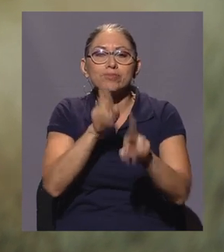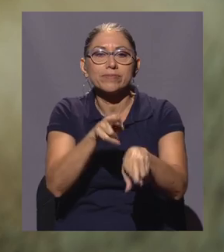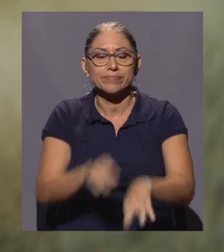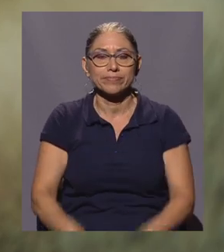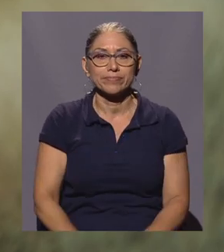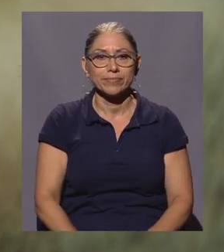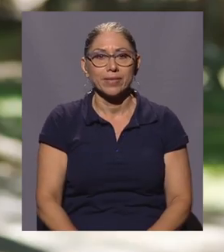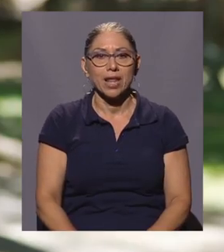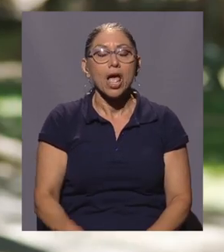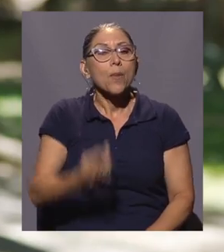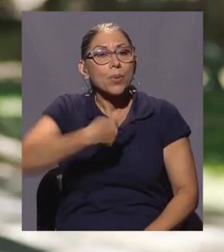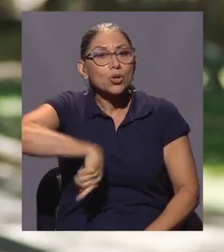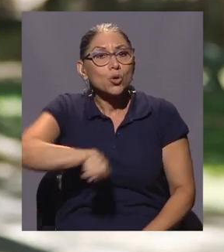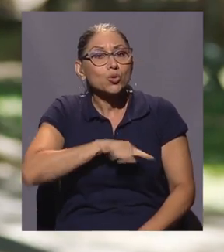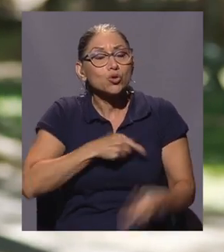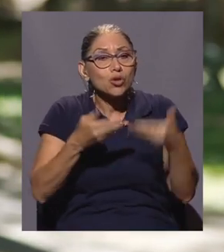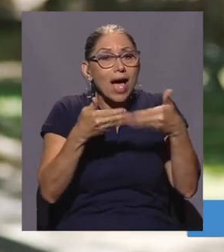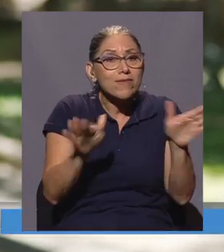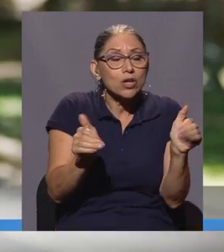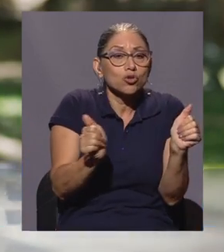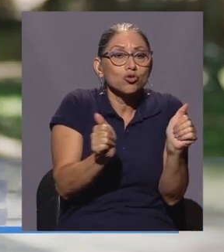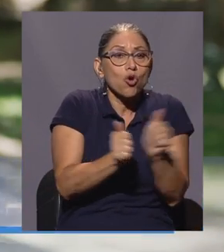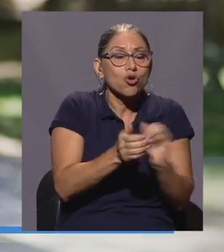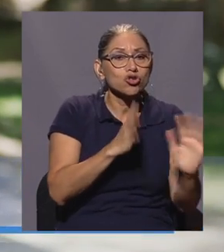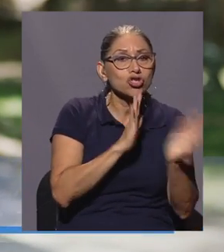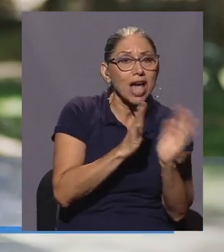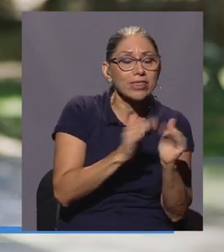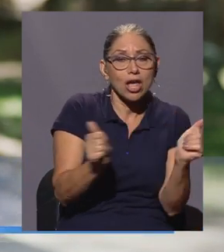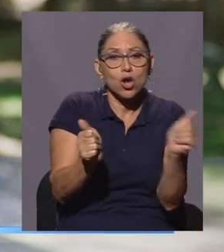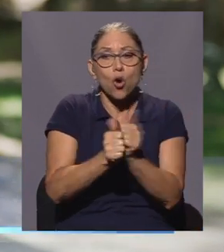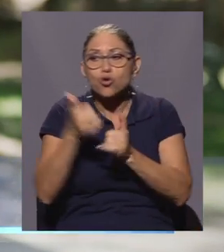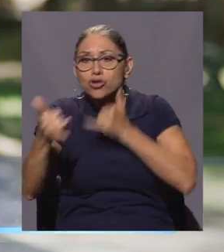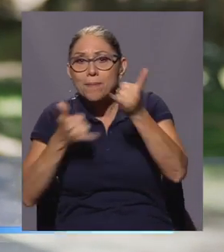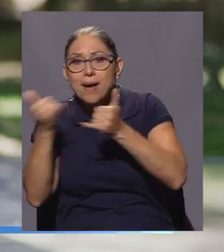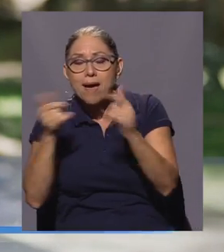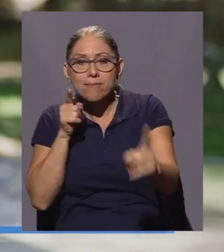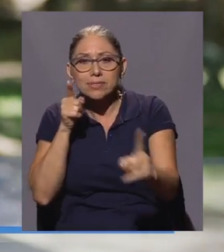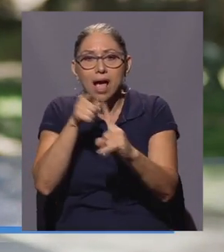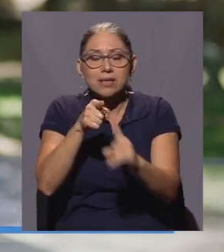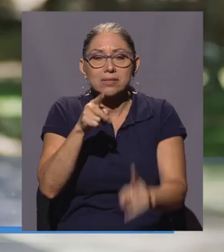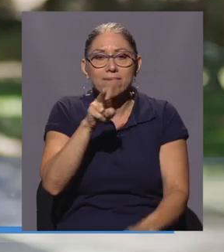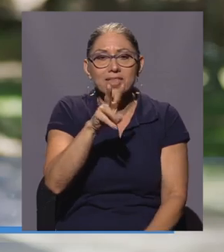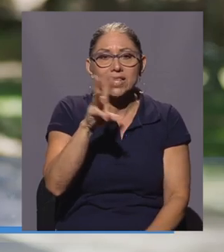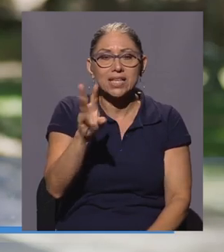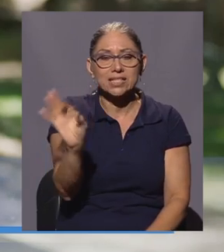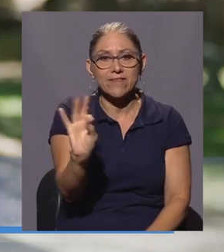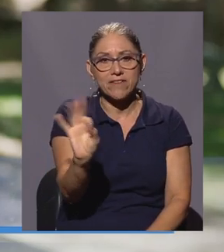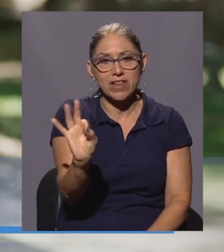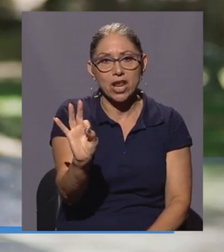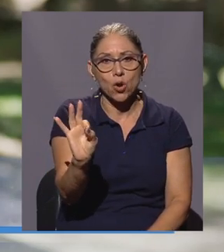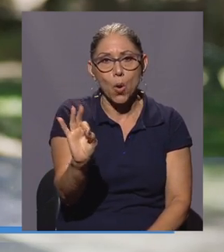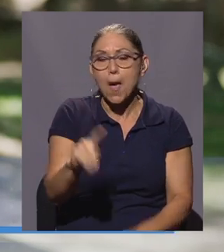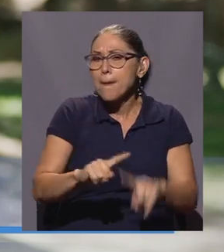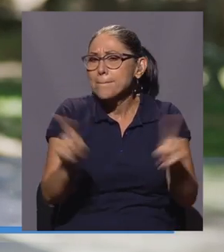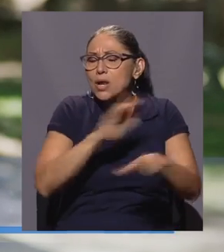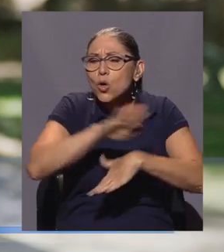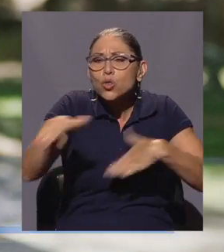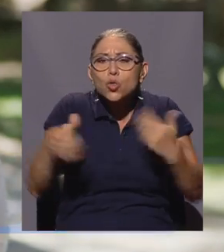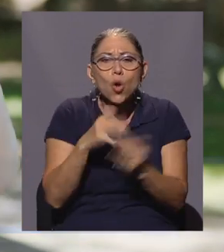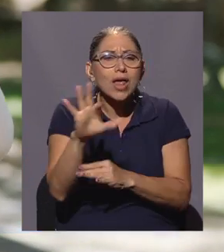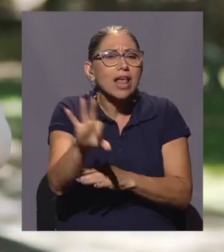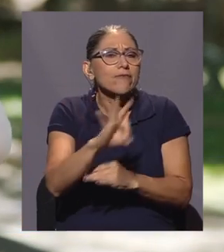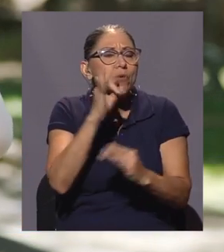habilitados con el chat y el centro de llamadas hasta el 26 de febrero, sin embargo, todas las líneas de la